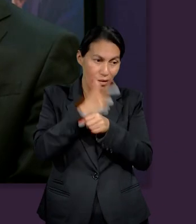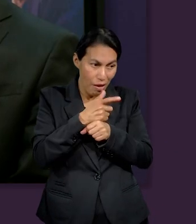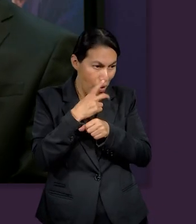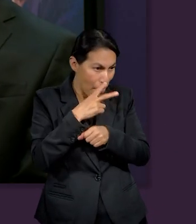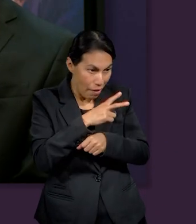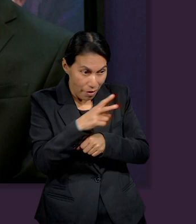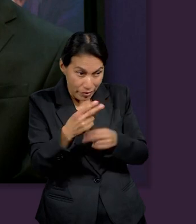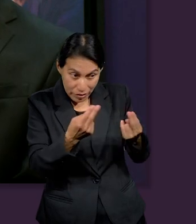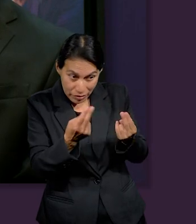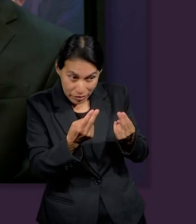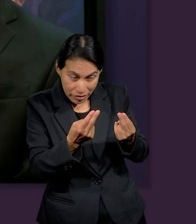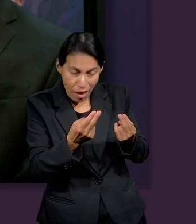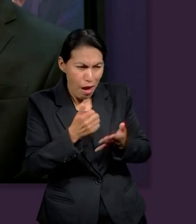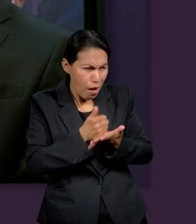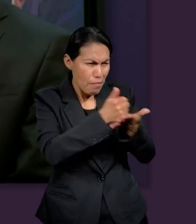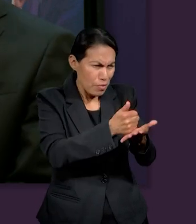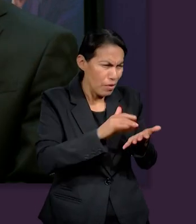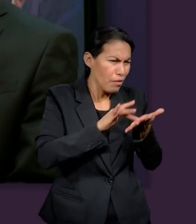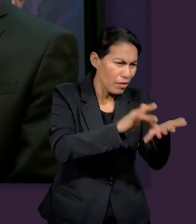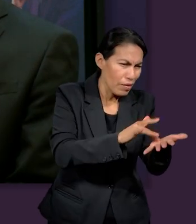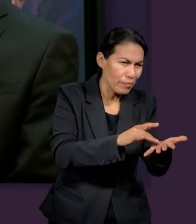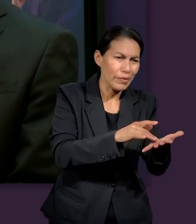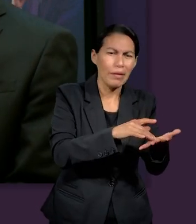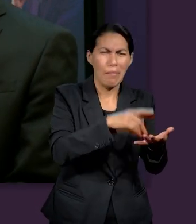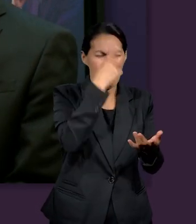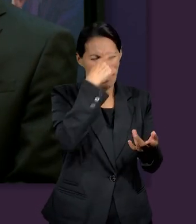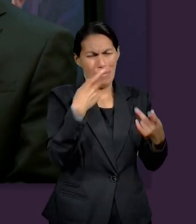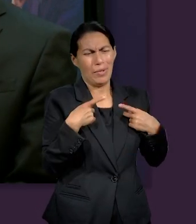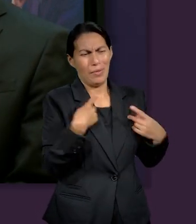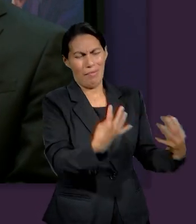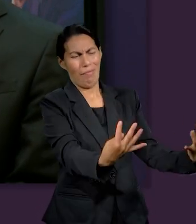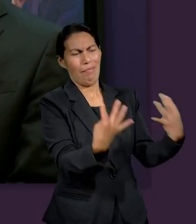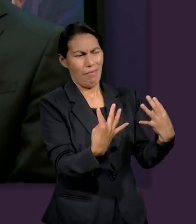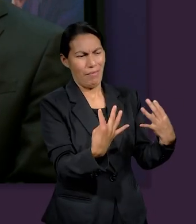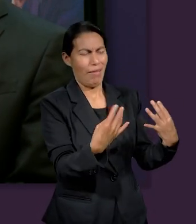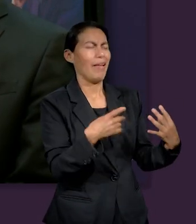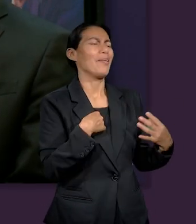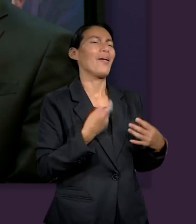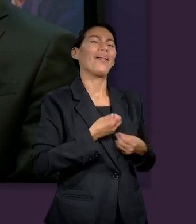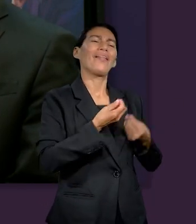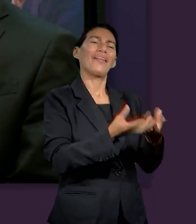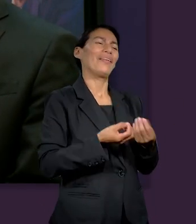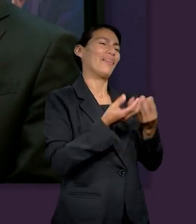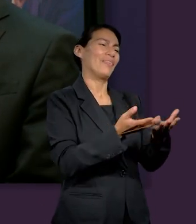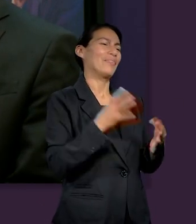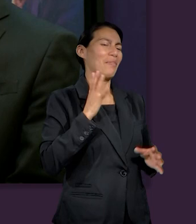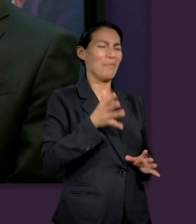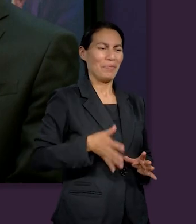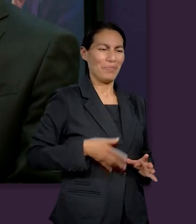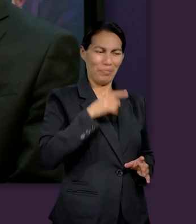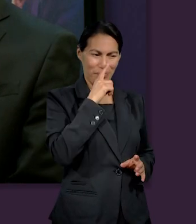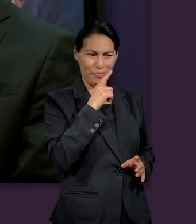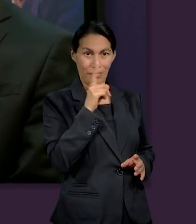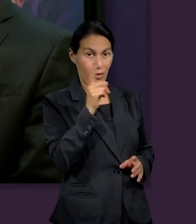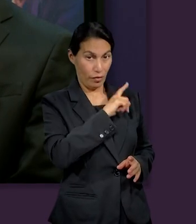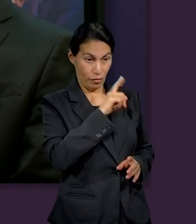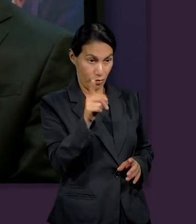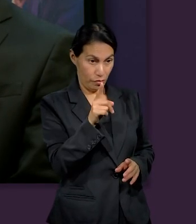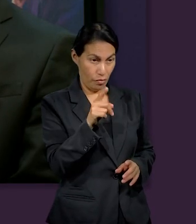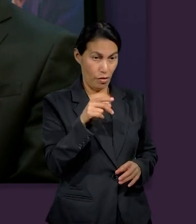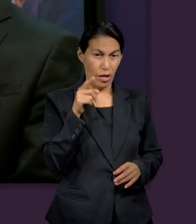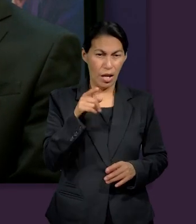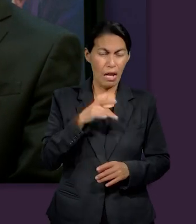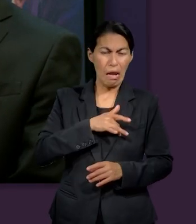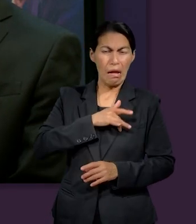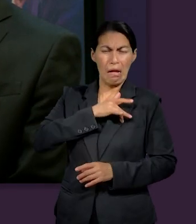cubrir las necesidades de los pobres no por un compromiso para que la sociedad lo vea sino porque se ha encontrado con su Salvador